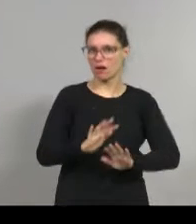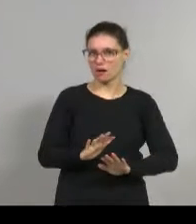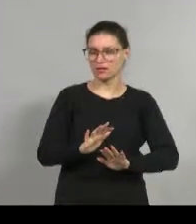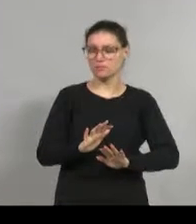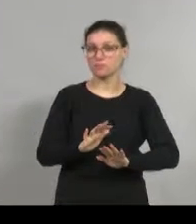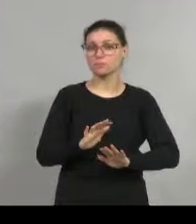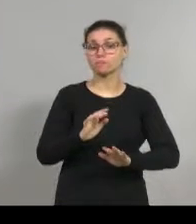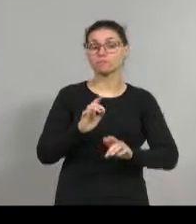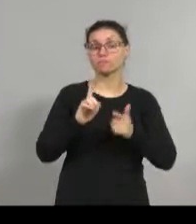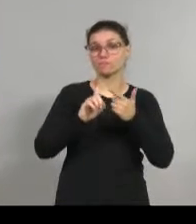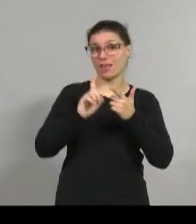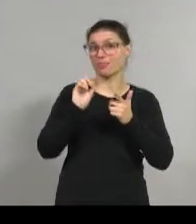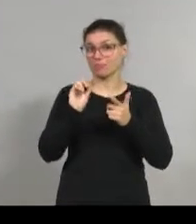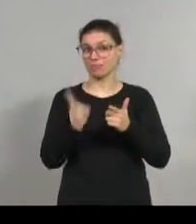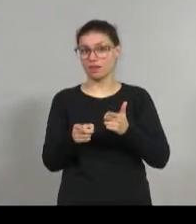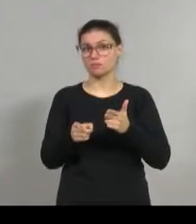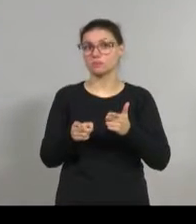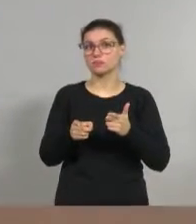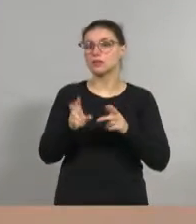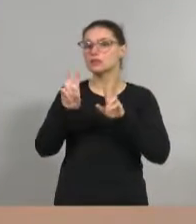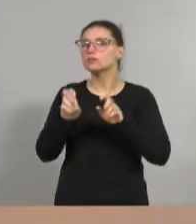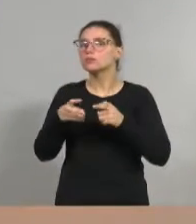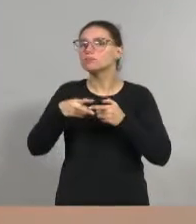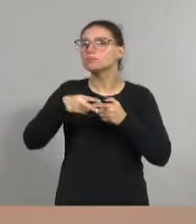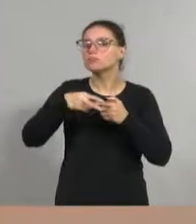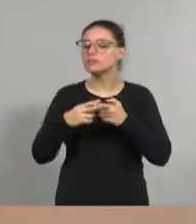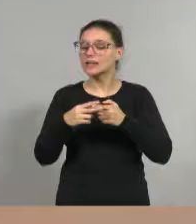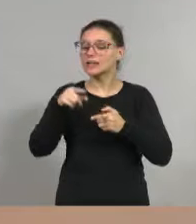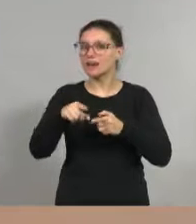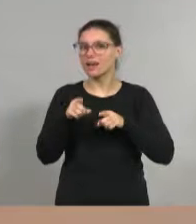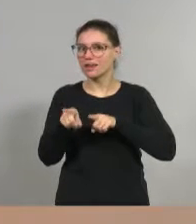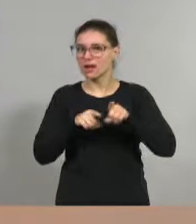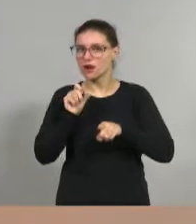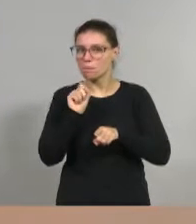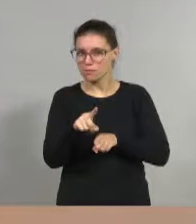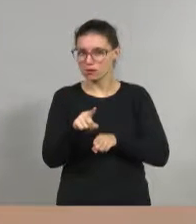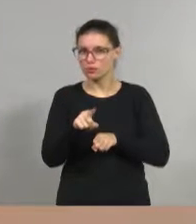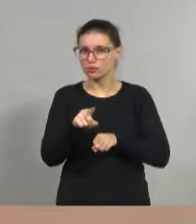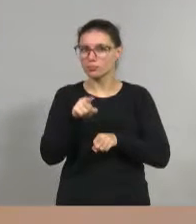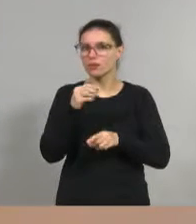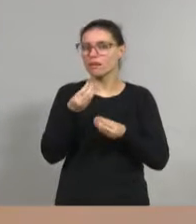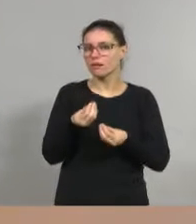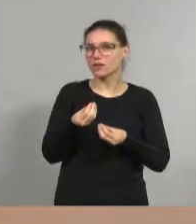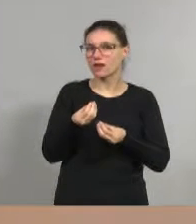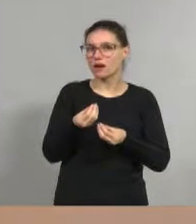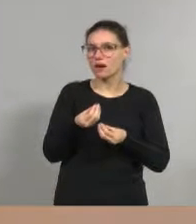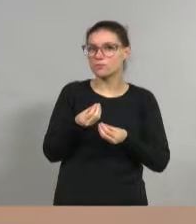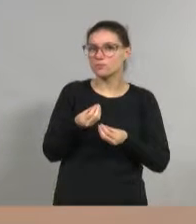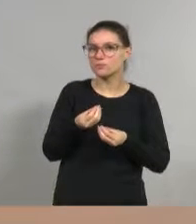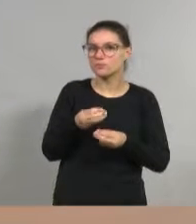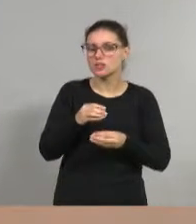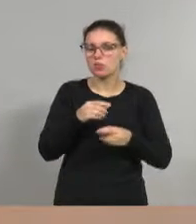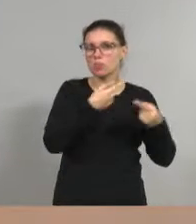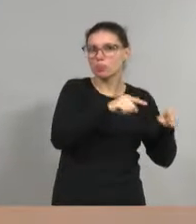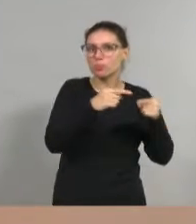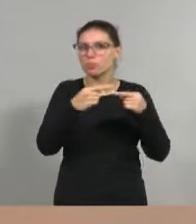aula. Y luego sí, la parte técnica que da la carrera, que es hacer que esa heterogeneidad o esa reflexión se haga